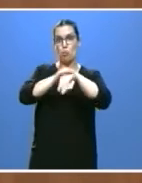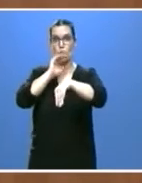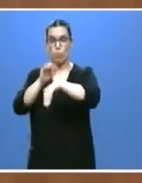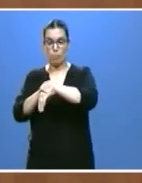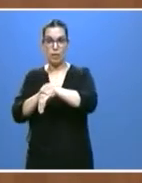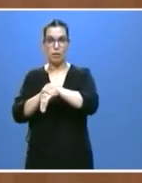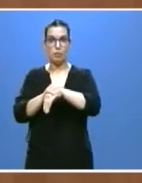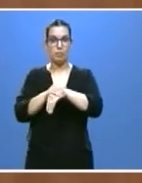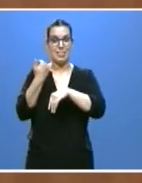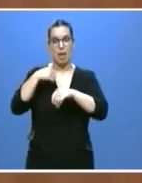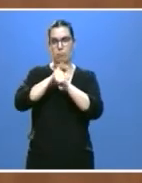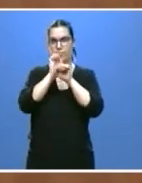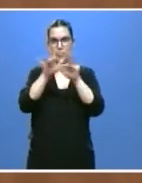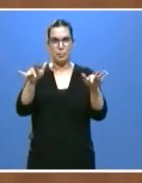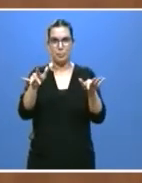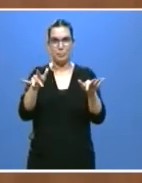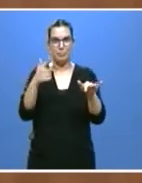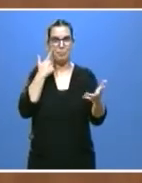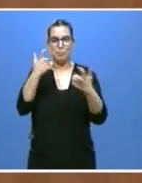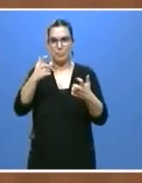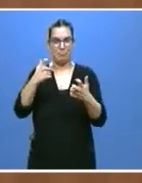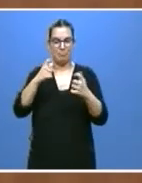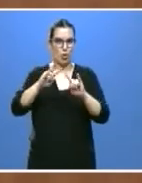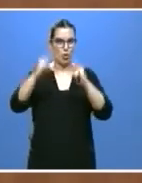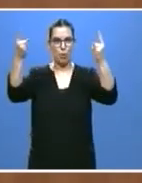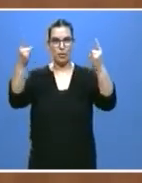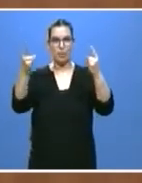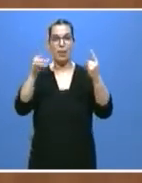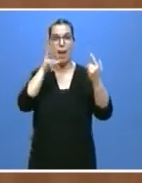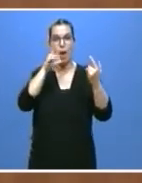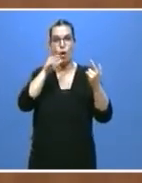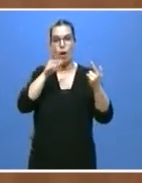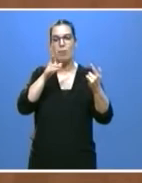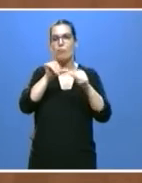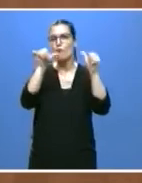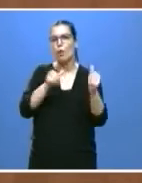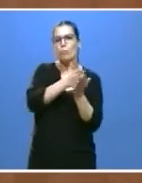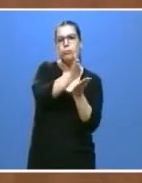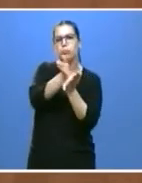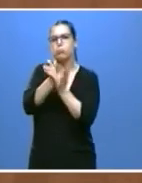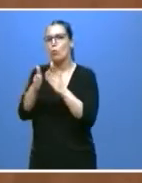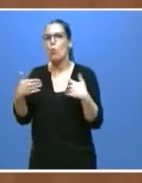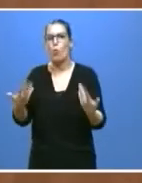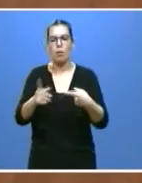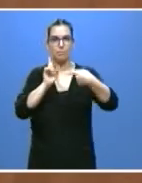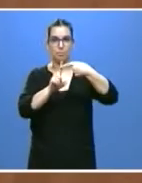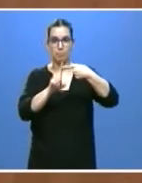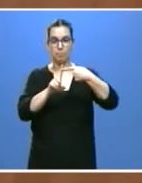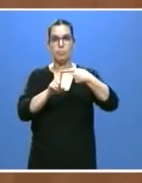ha hecho aún más necesarios se nos plantean hoy varios caminos para ello el primero de manera inmediata